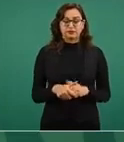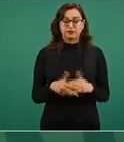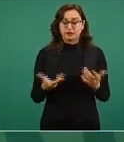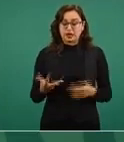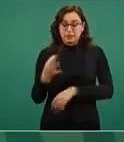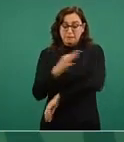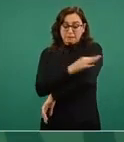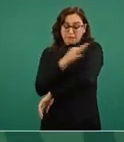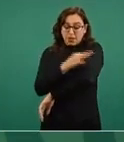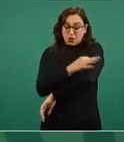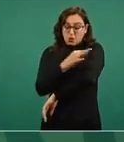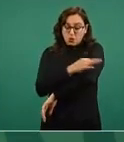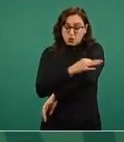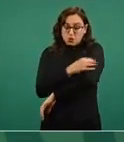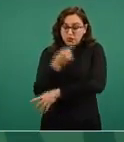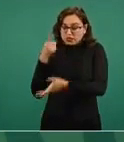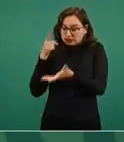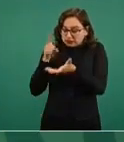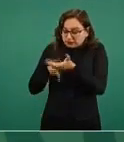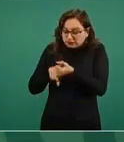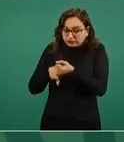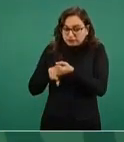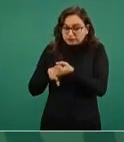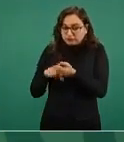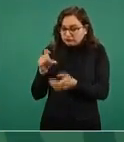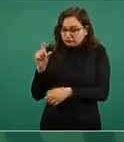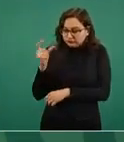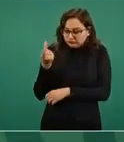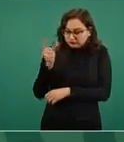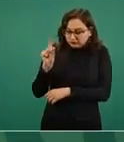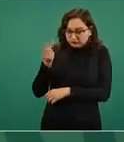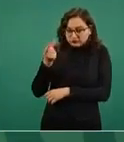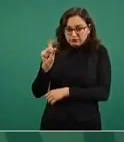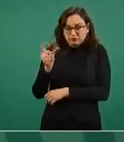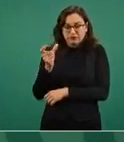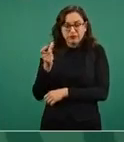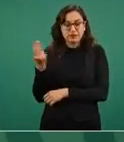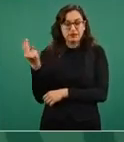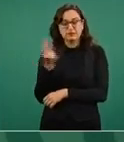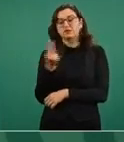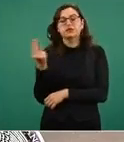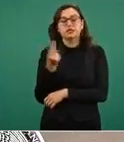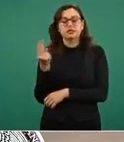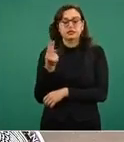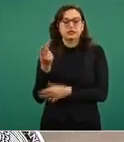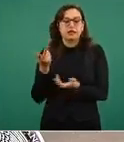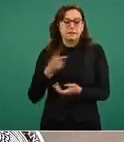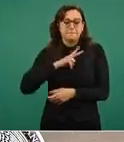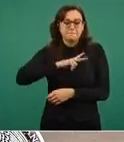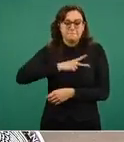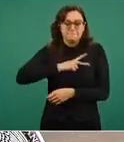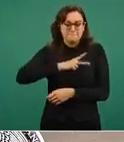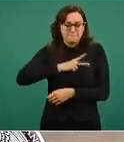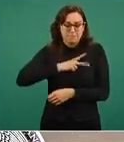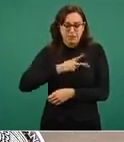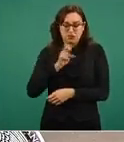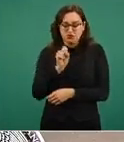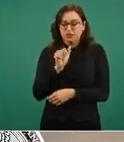propia del agente infectante, en este caso el virus SARS-CoV-2, que se introduce al cuerpo humano y